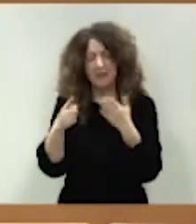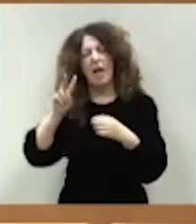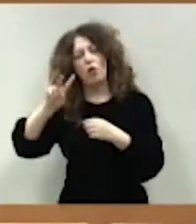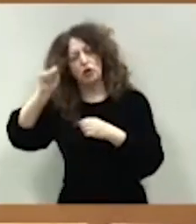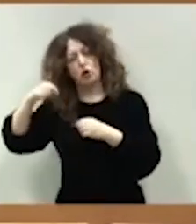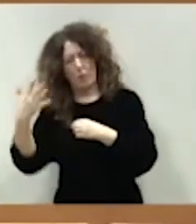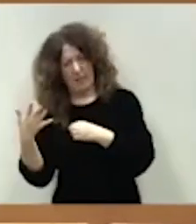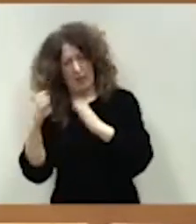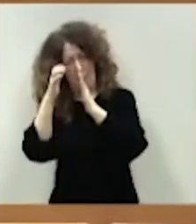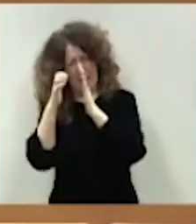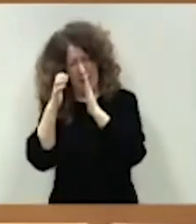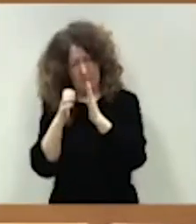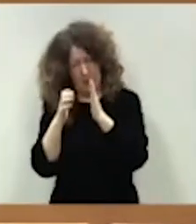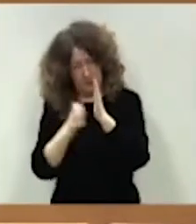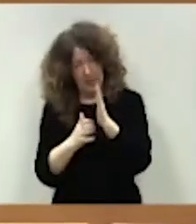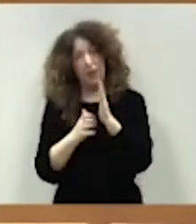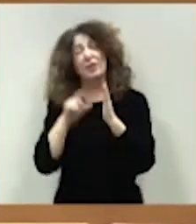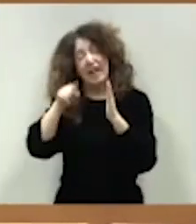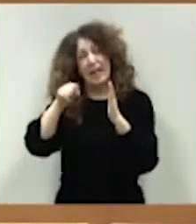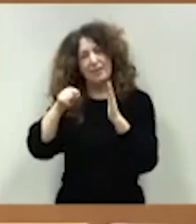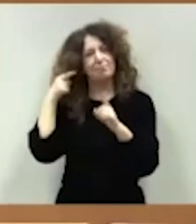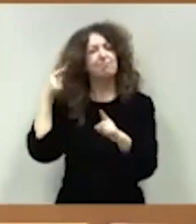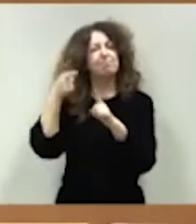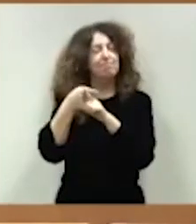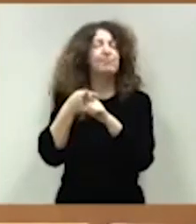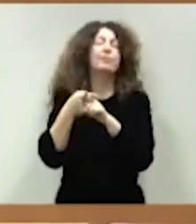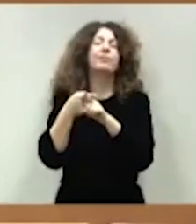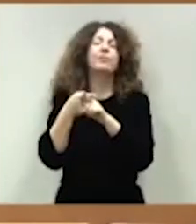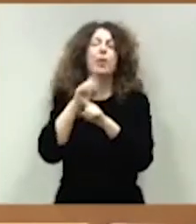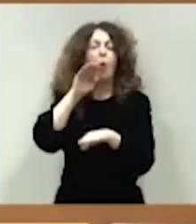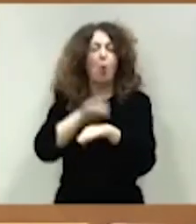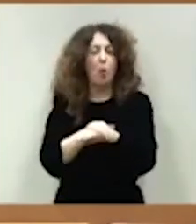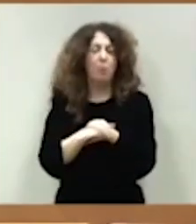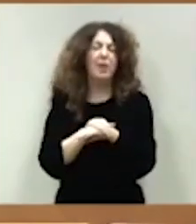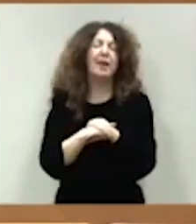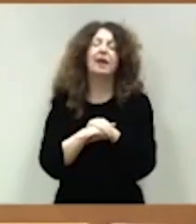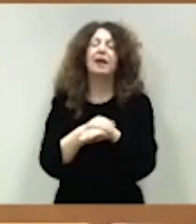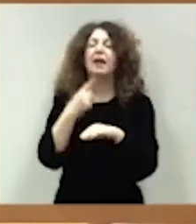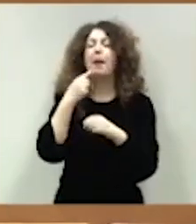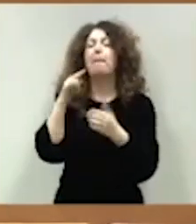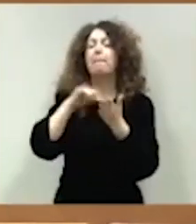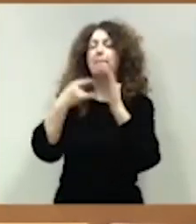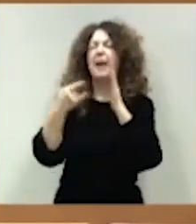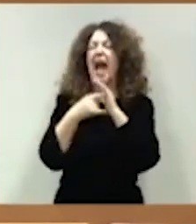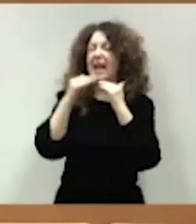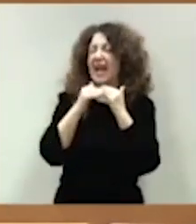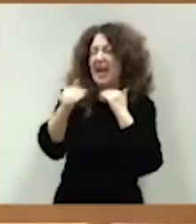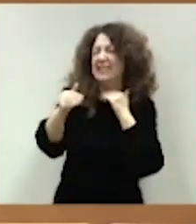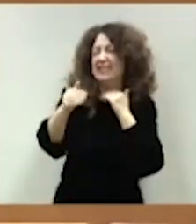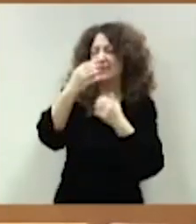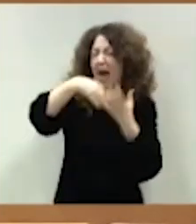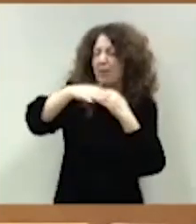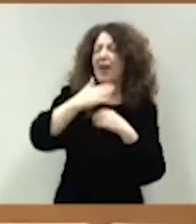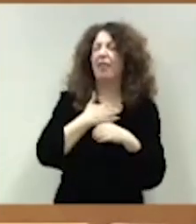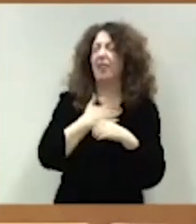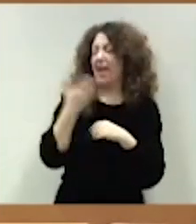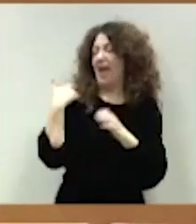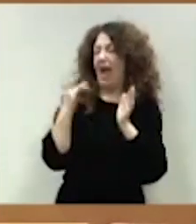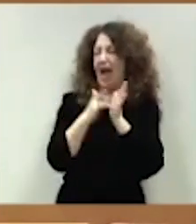con los objetivos que se recogen en la última actualización del Plan de Estabilidad de abril de 2023,